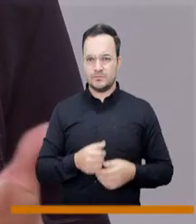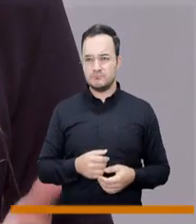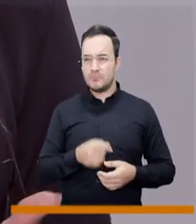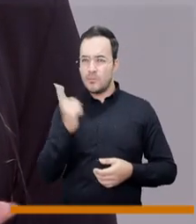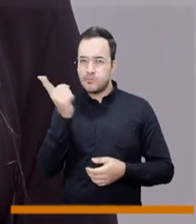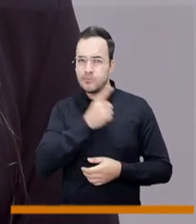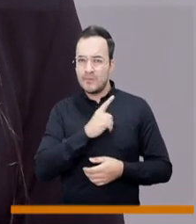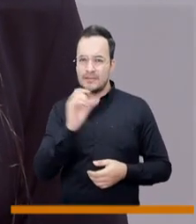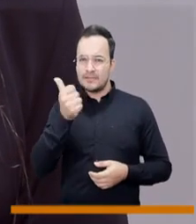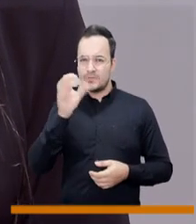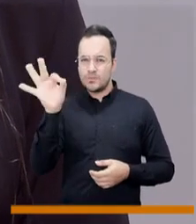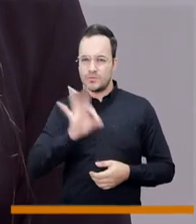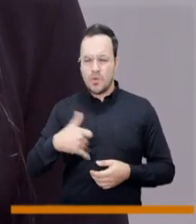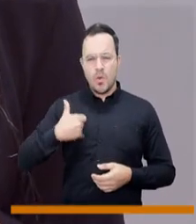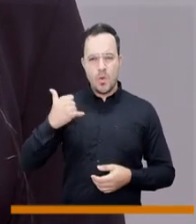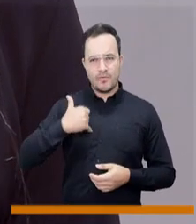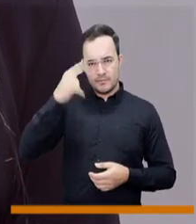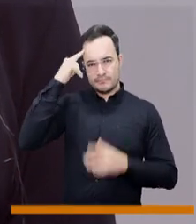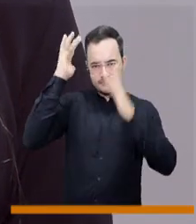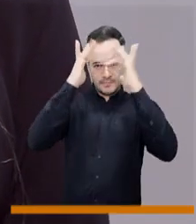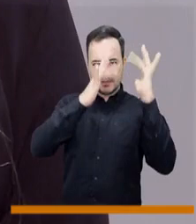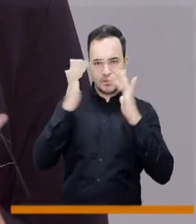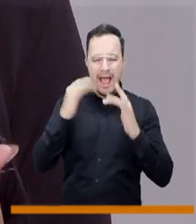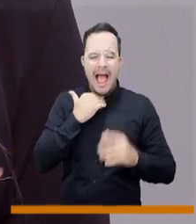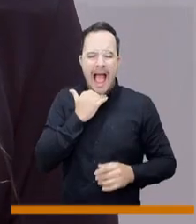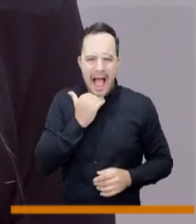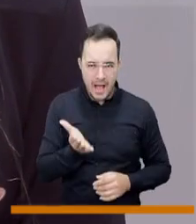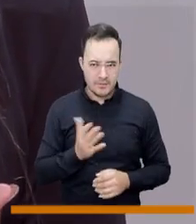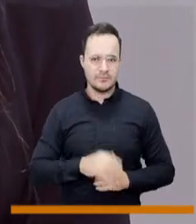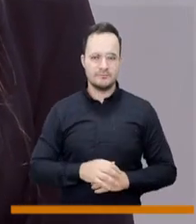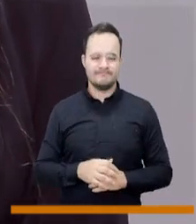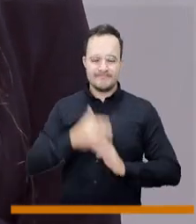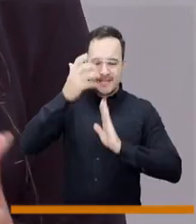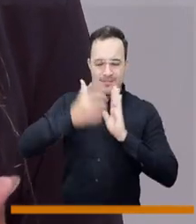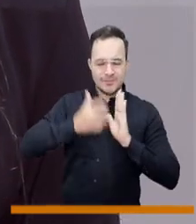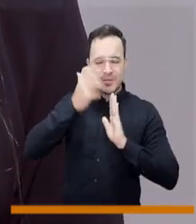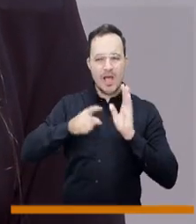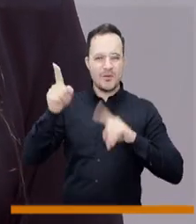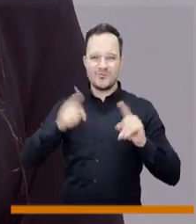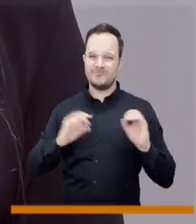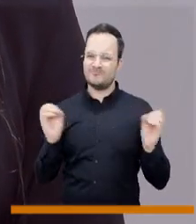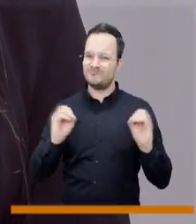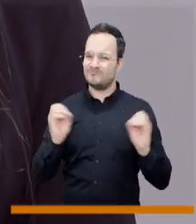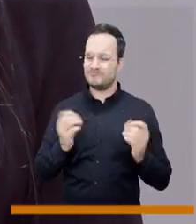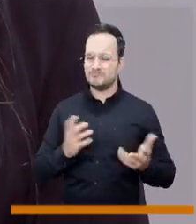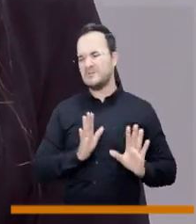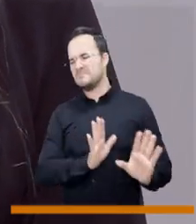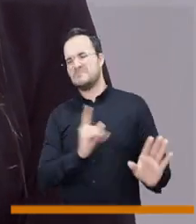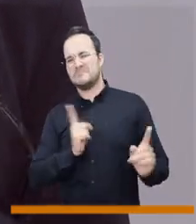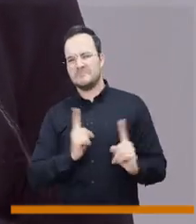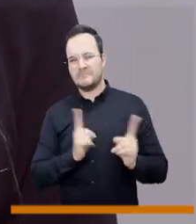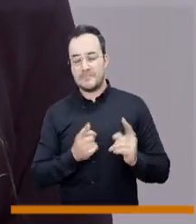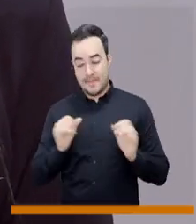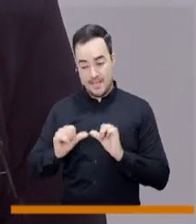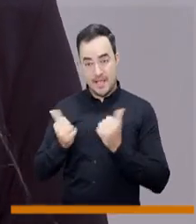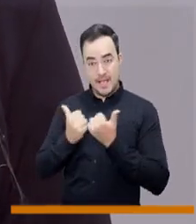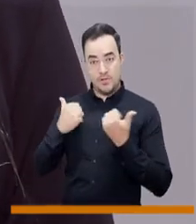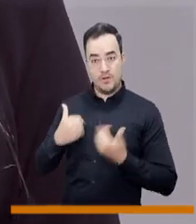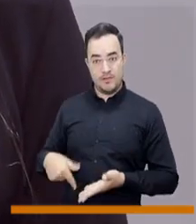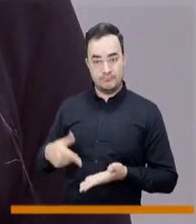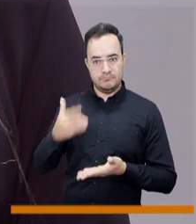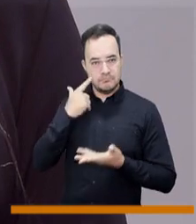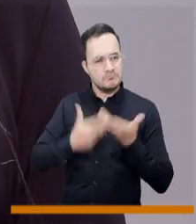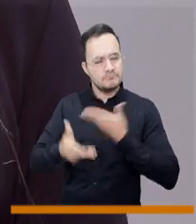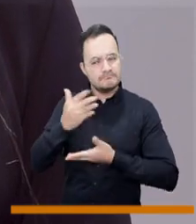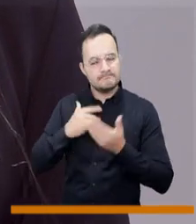adolescentes a nivel mundial está con algún trastorno mental, pero no se ha podido diagnosticar. Es importante también acá